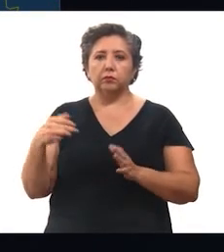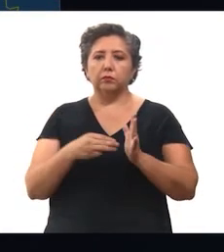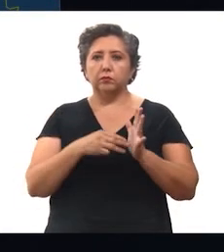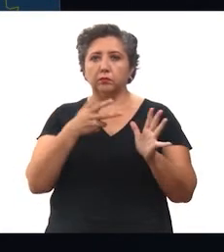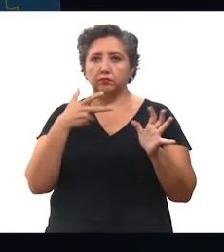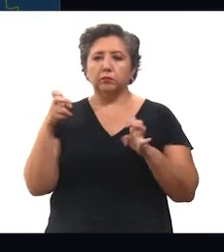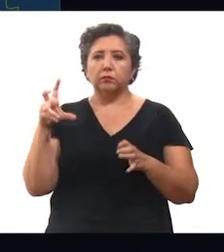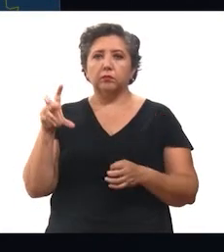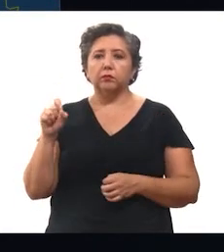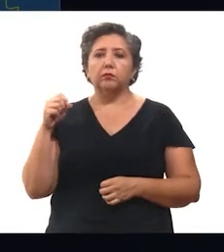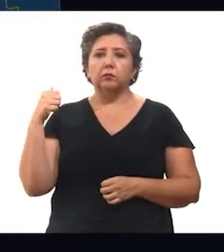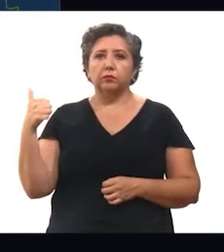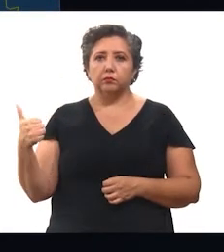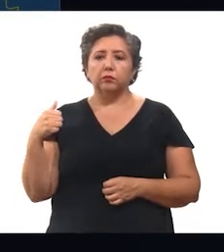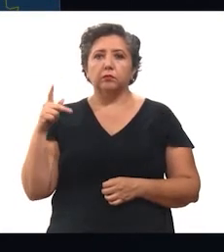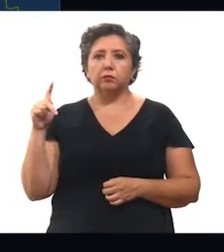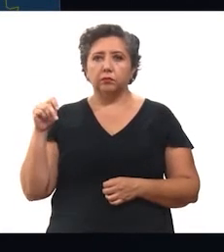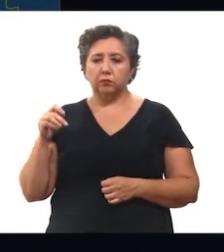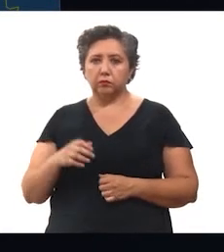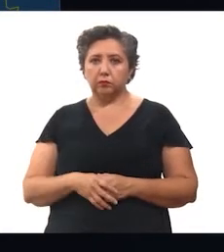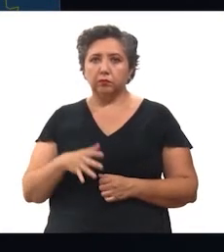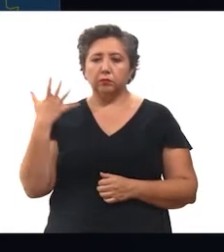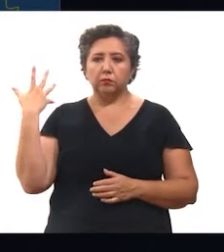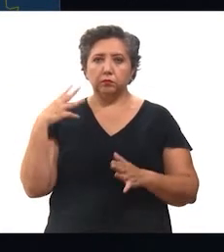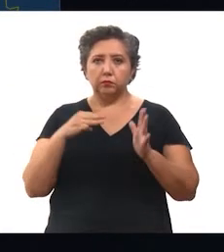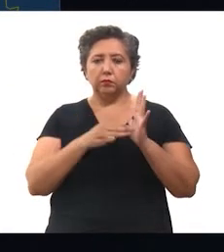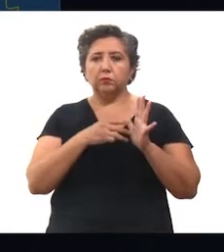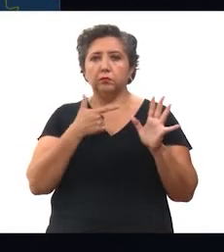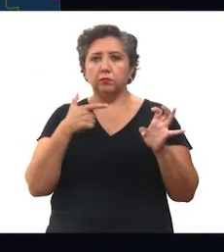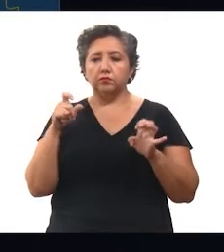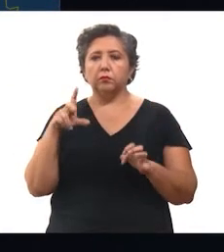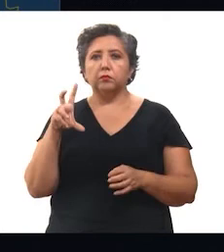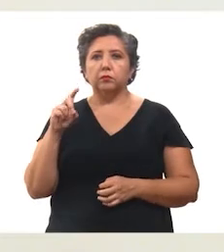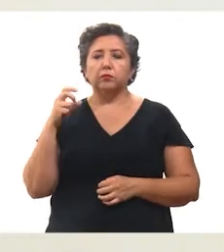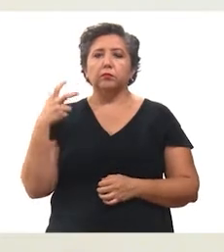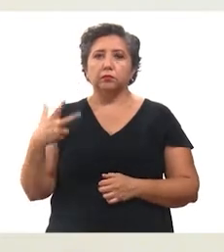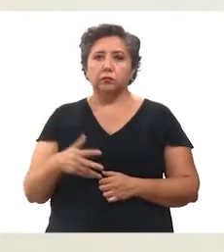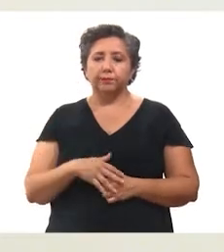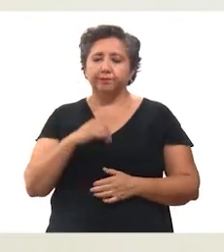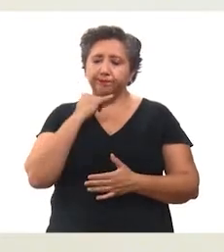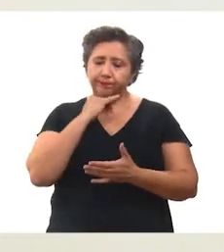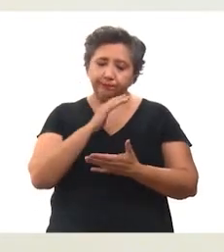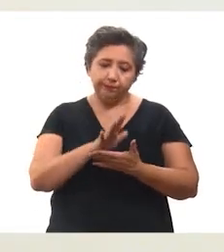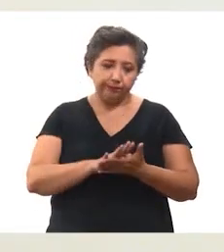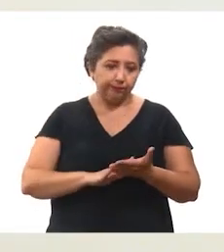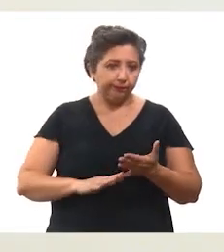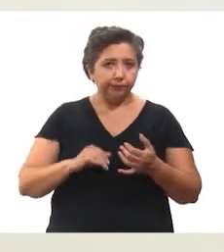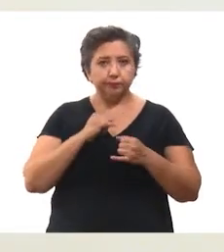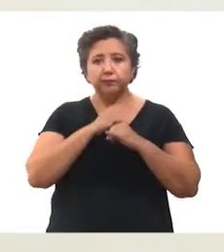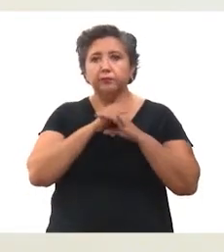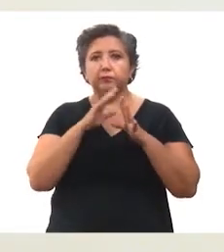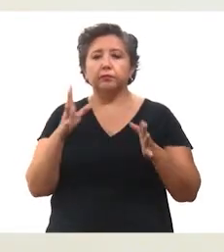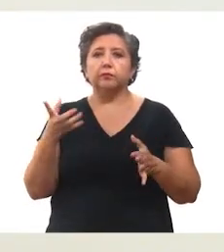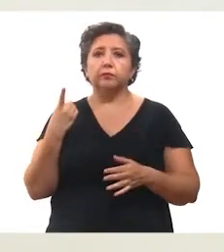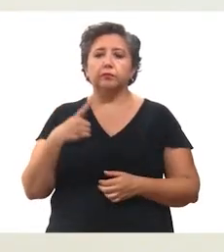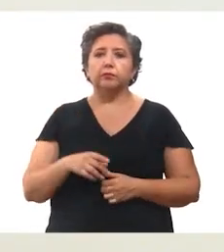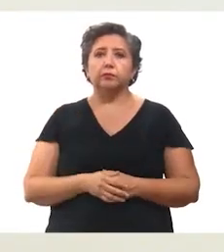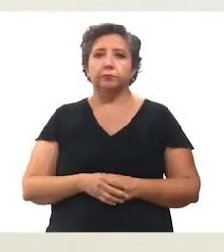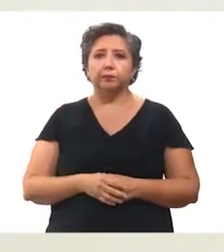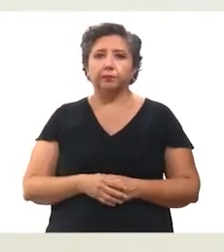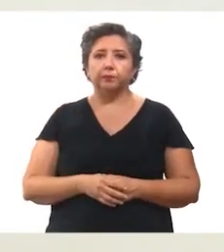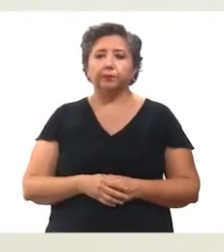.826, en la zona poniente, 10.738. Lamentablemente, en este parte médico